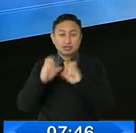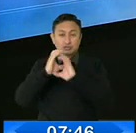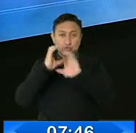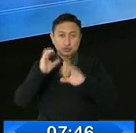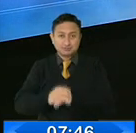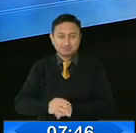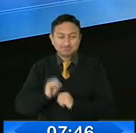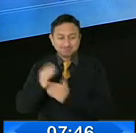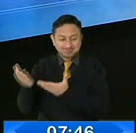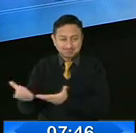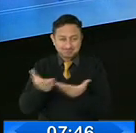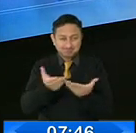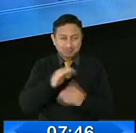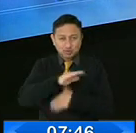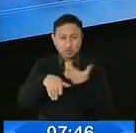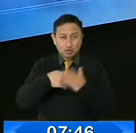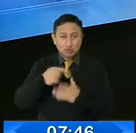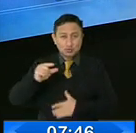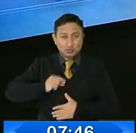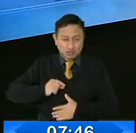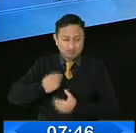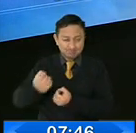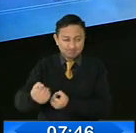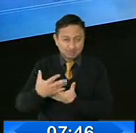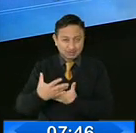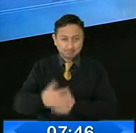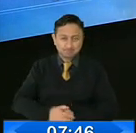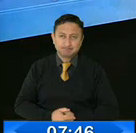adelante Sofía, tú tienes estos detalles, cuéntanos.